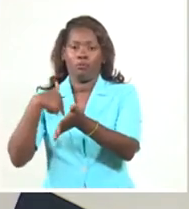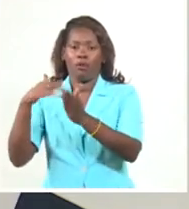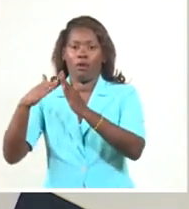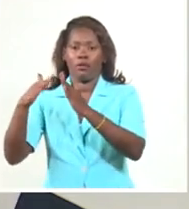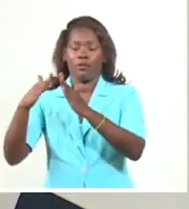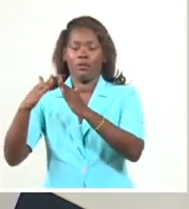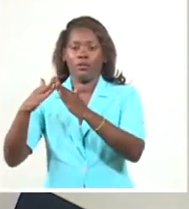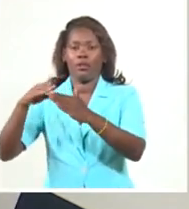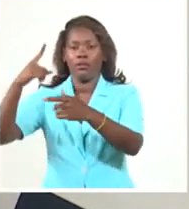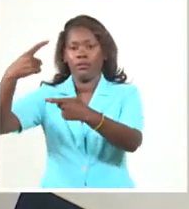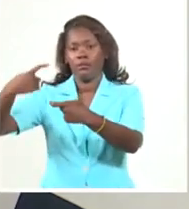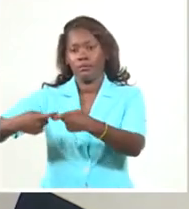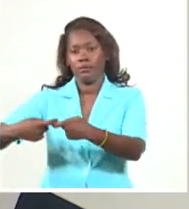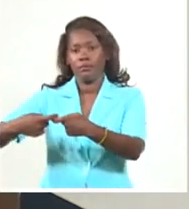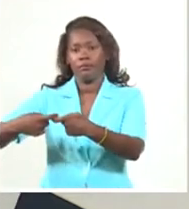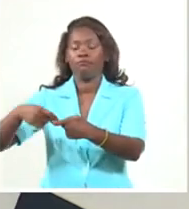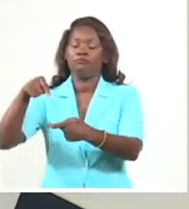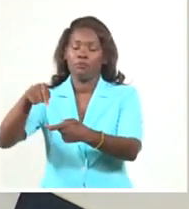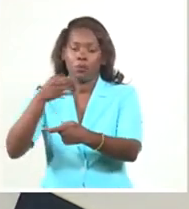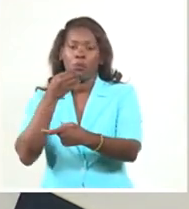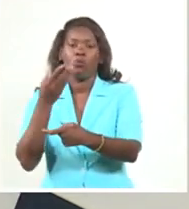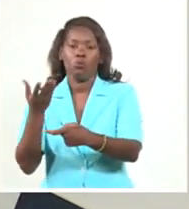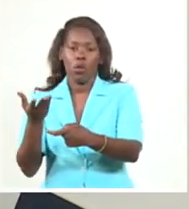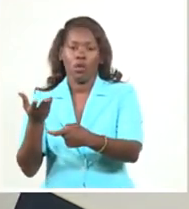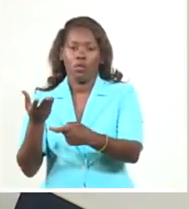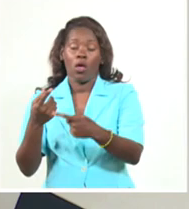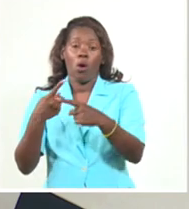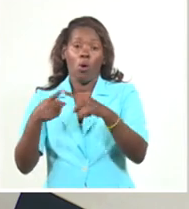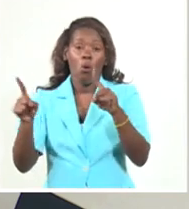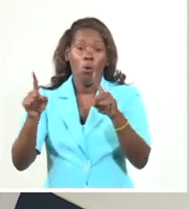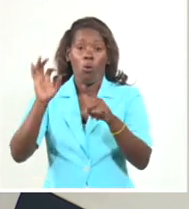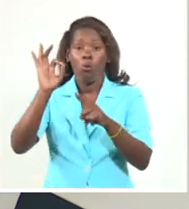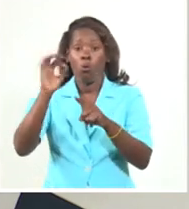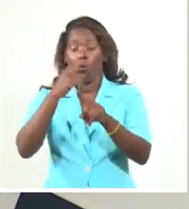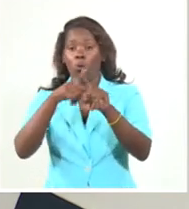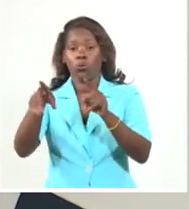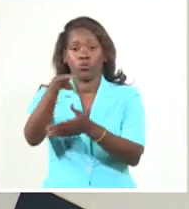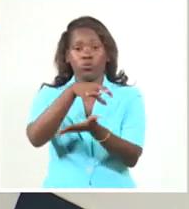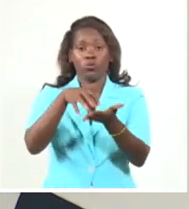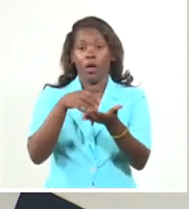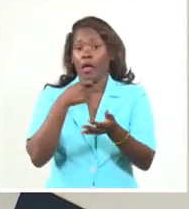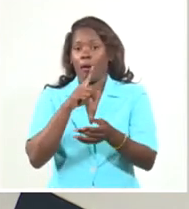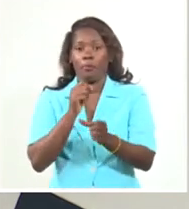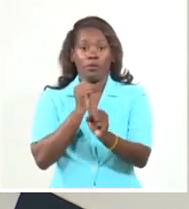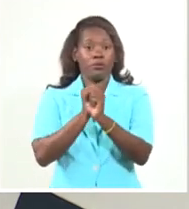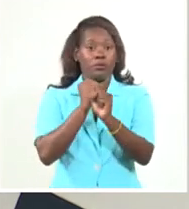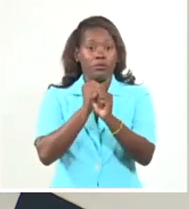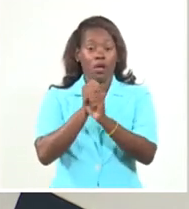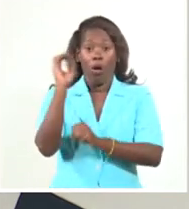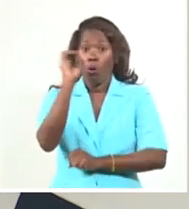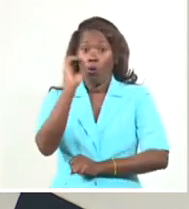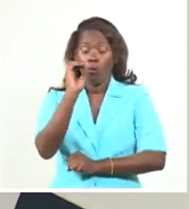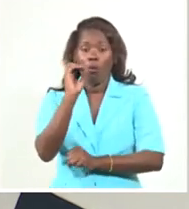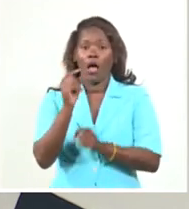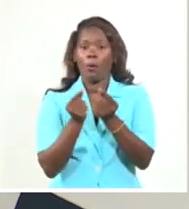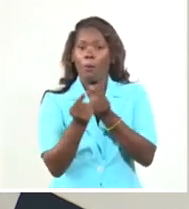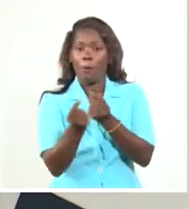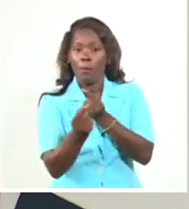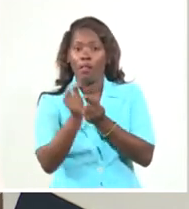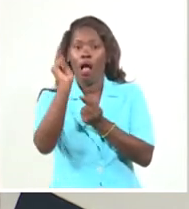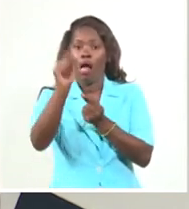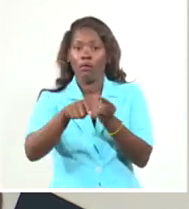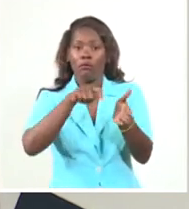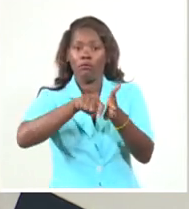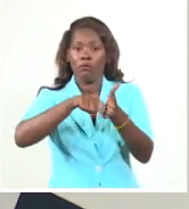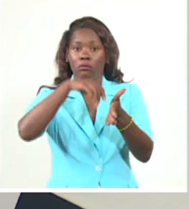existe, en ese lugar donde va a estar, o un colegio especial que se va a crear o se está creando precisamente para eso, para garantizar de